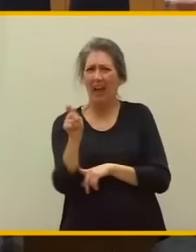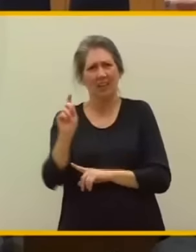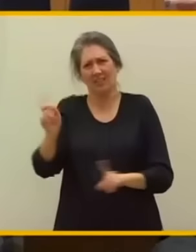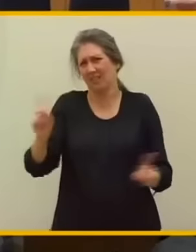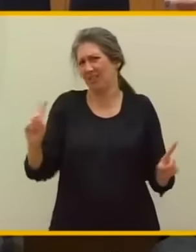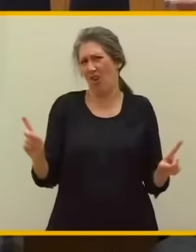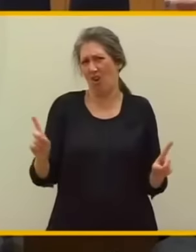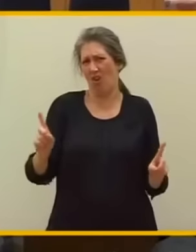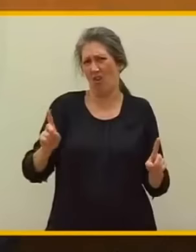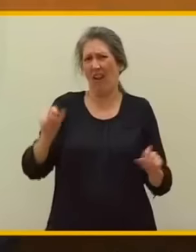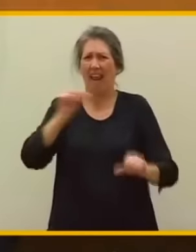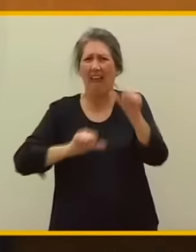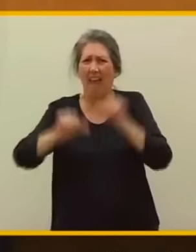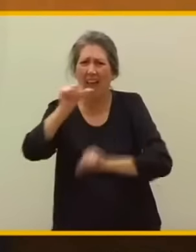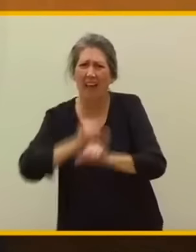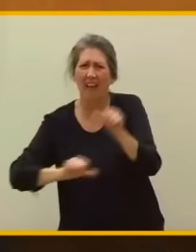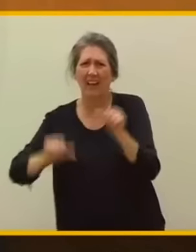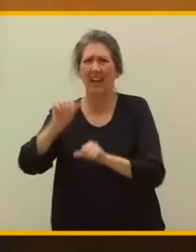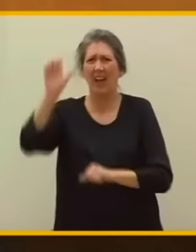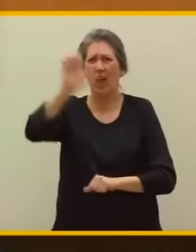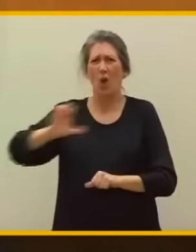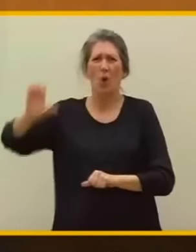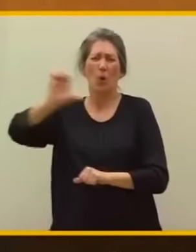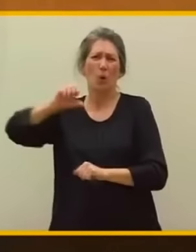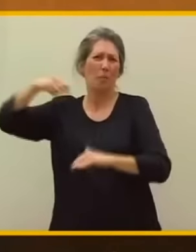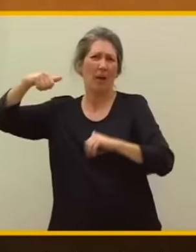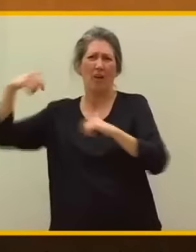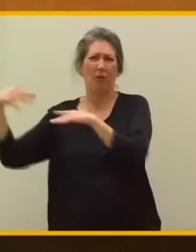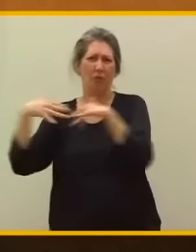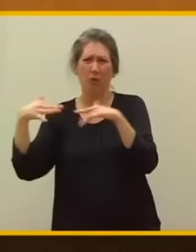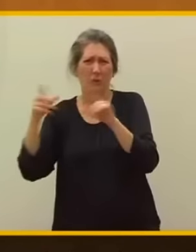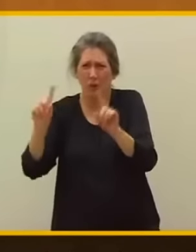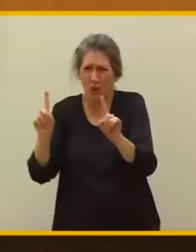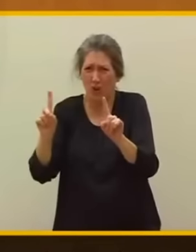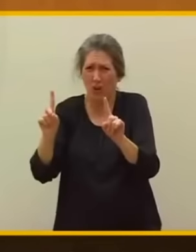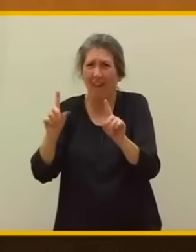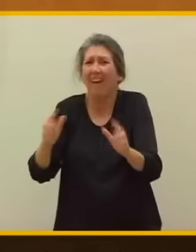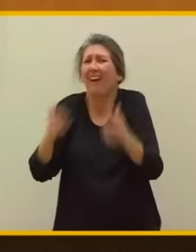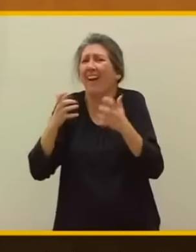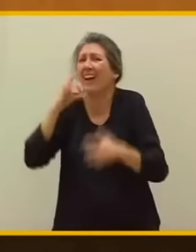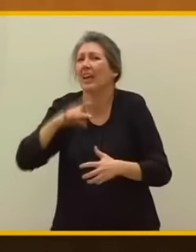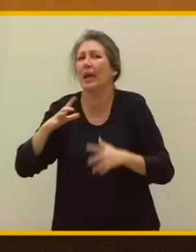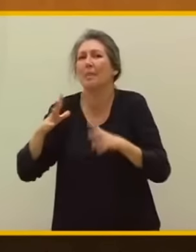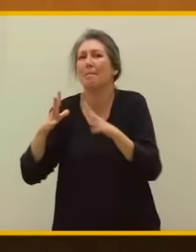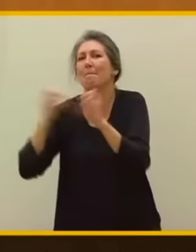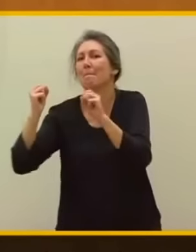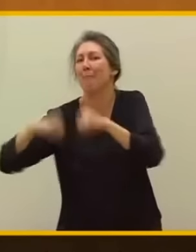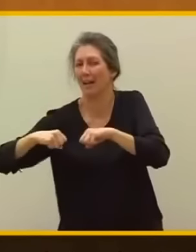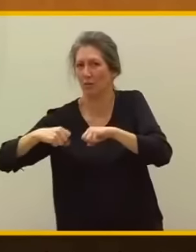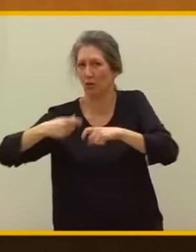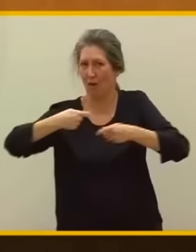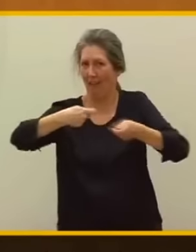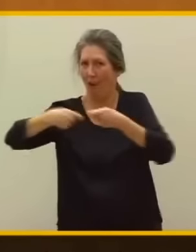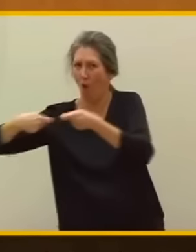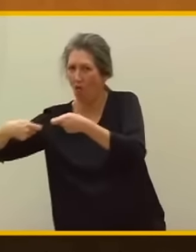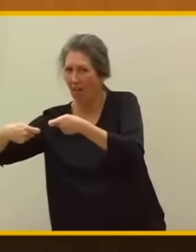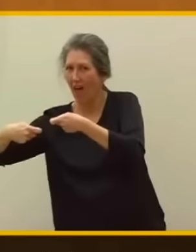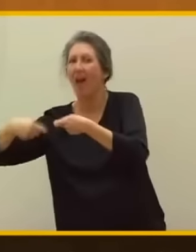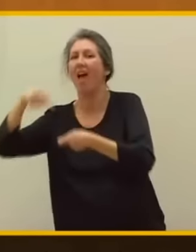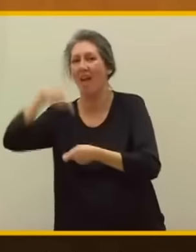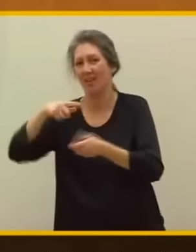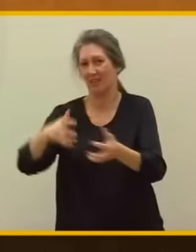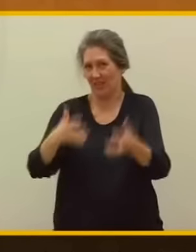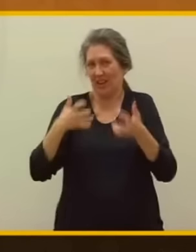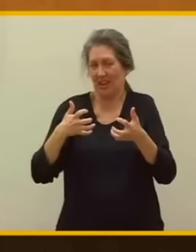no es la Liga. Esto no es la Champions. Aquí gana quien sabe pactar, quien sabe negociar, quien